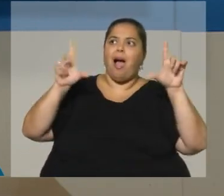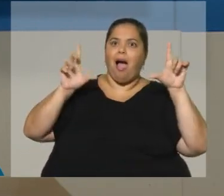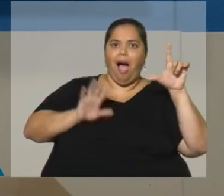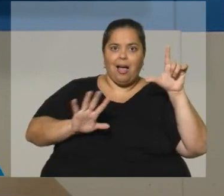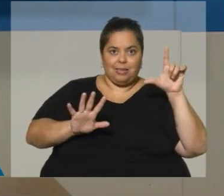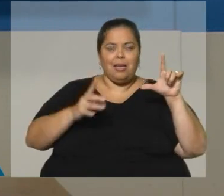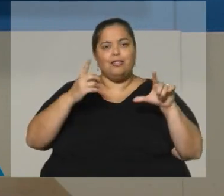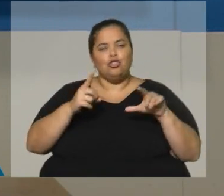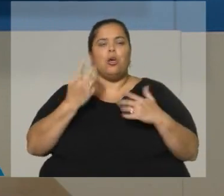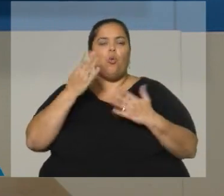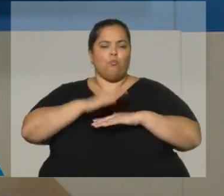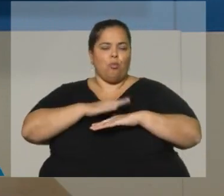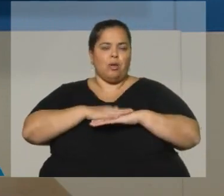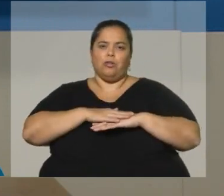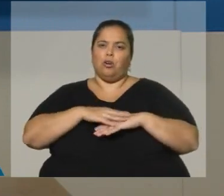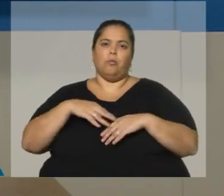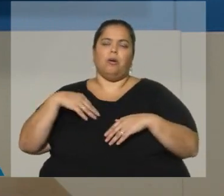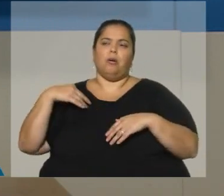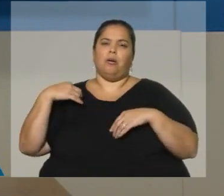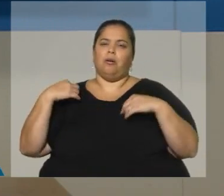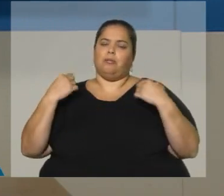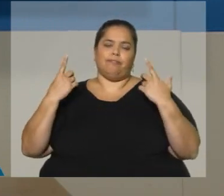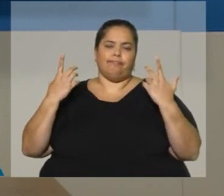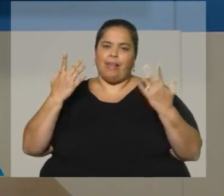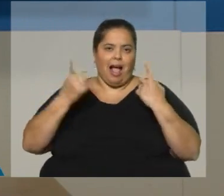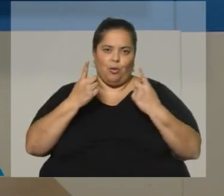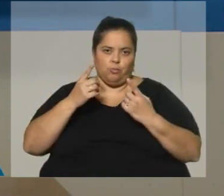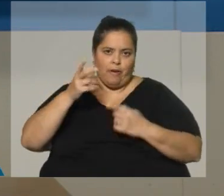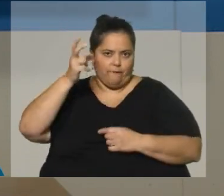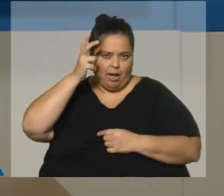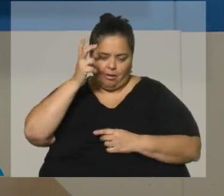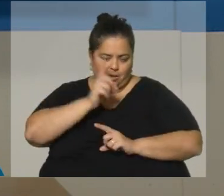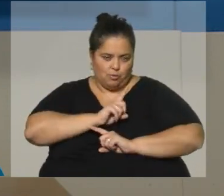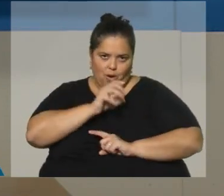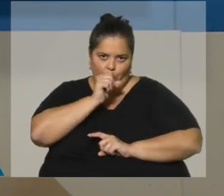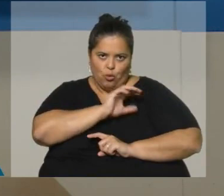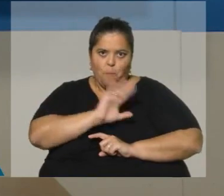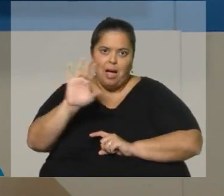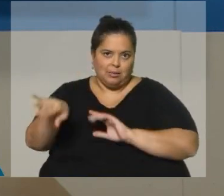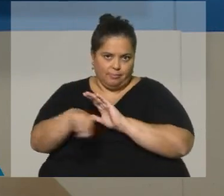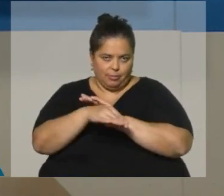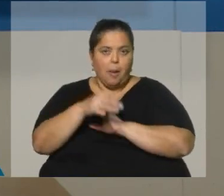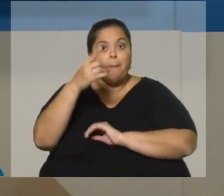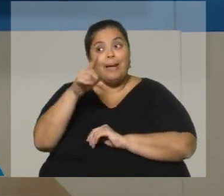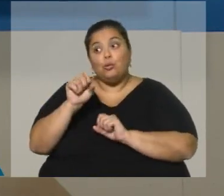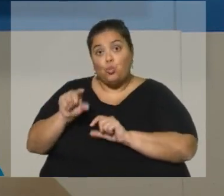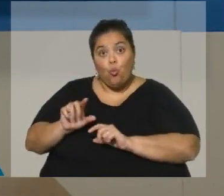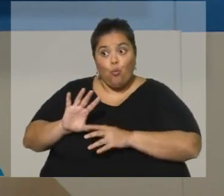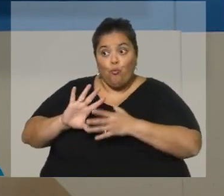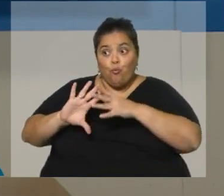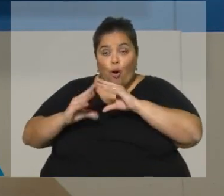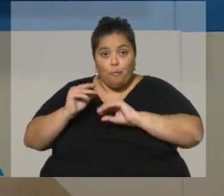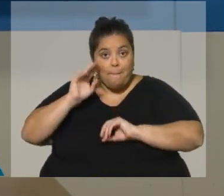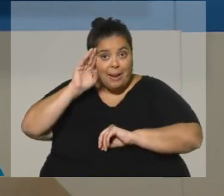llegó un momento claramente que el presidente Vázquez no lo podía tolerar más, se rompió la cuerda, pero es su estilo. Por tanto, este